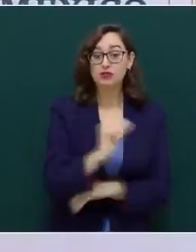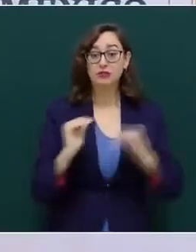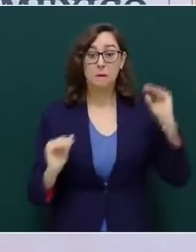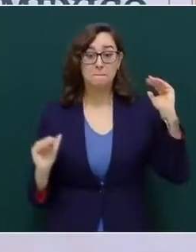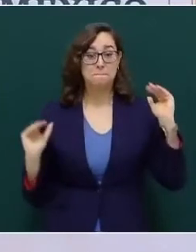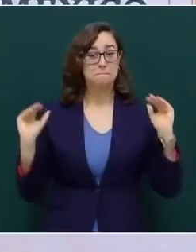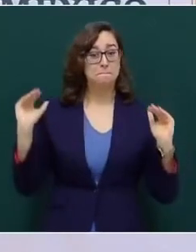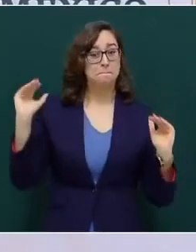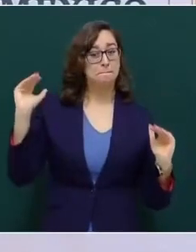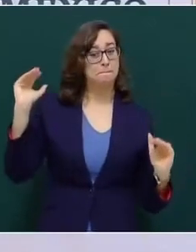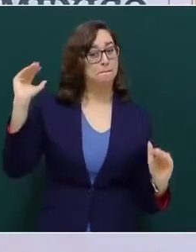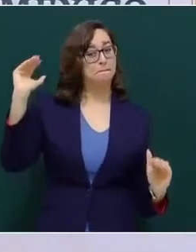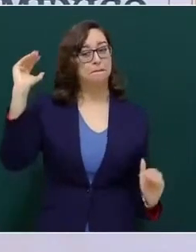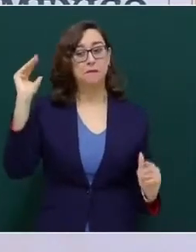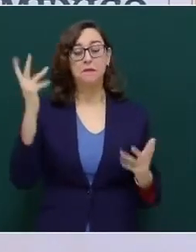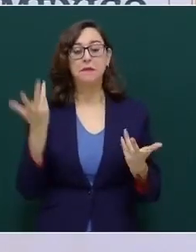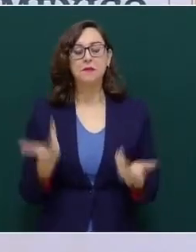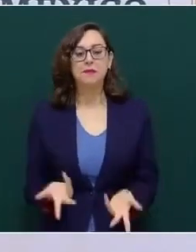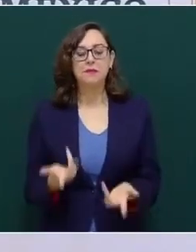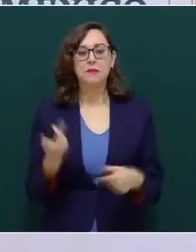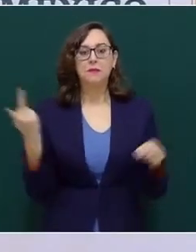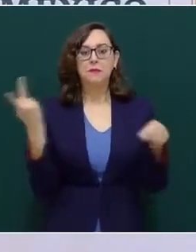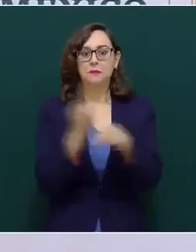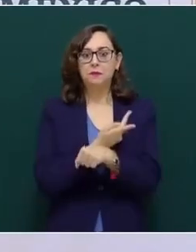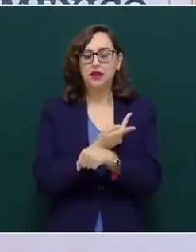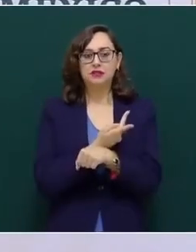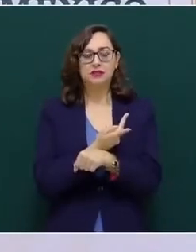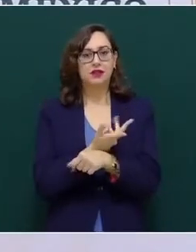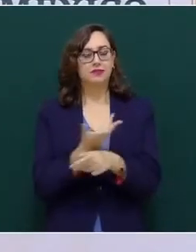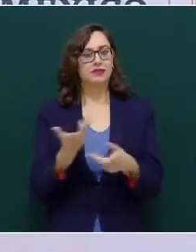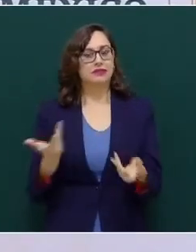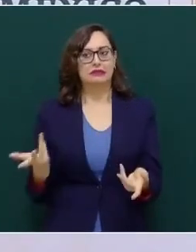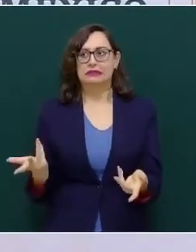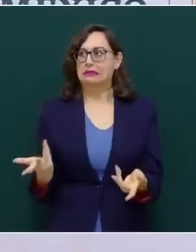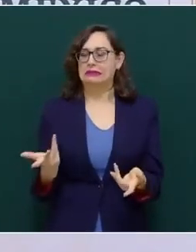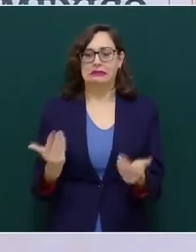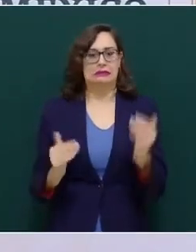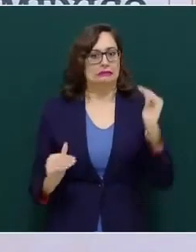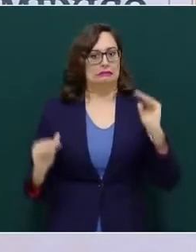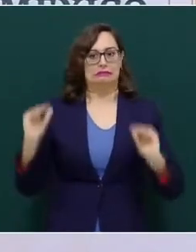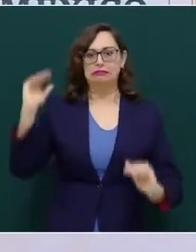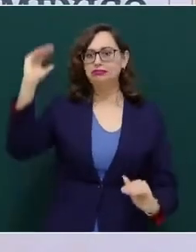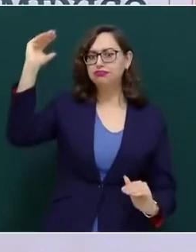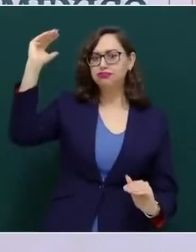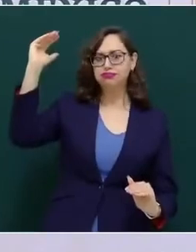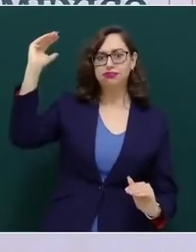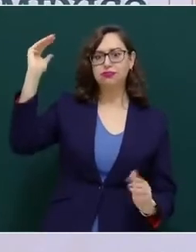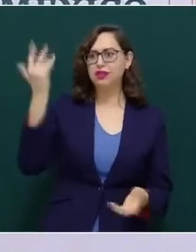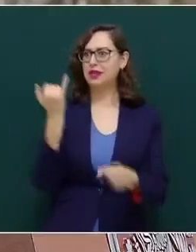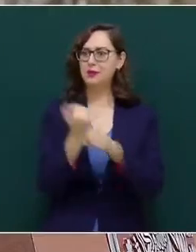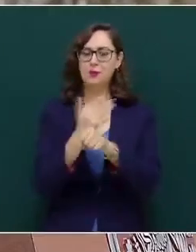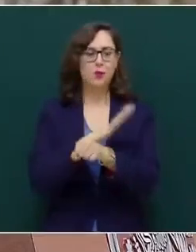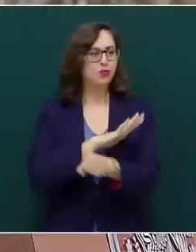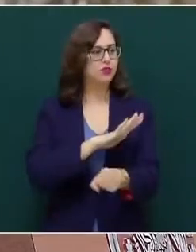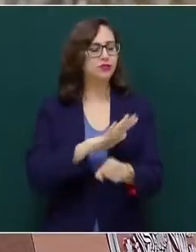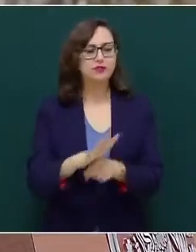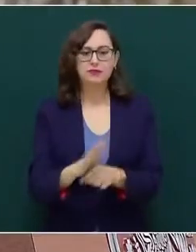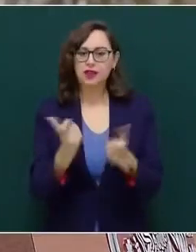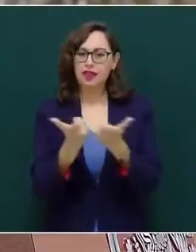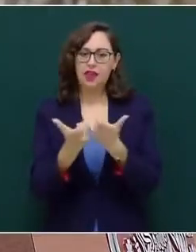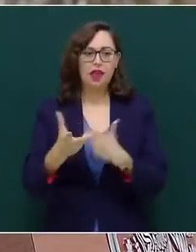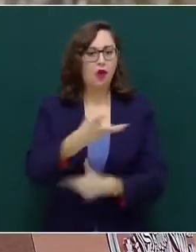lo cual, insisto, además de una desproporción inaceptable en el terreno económico,